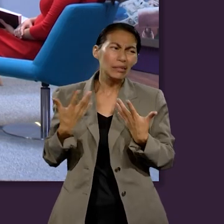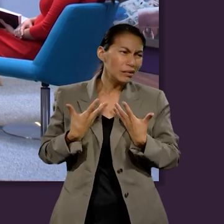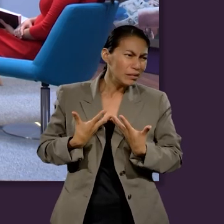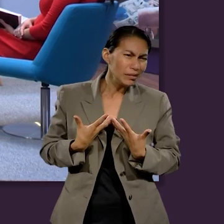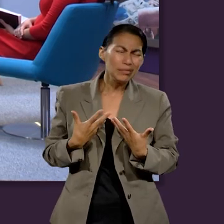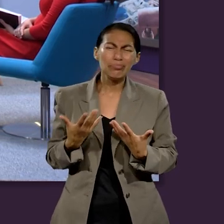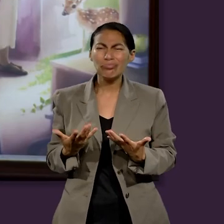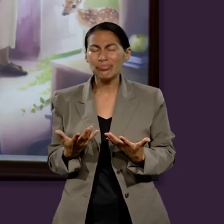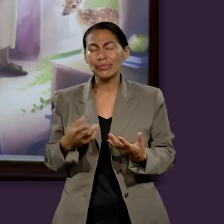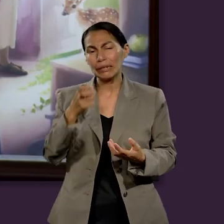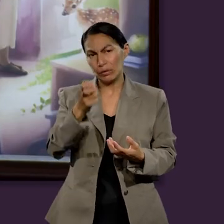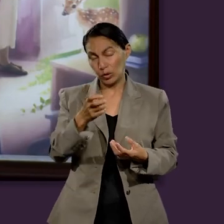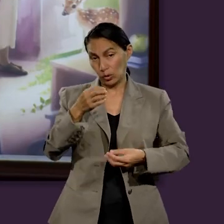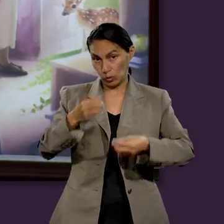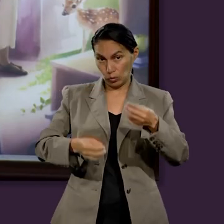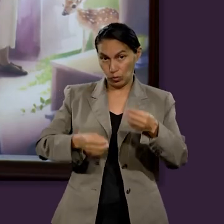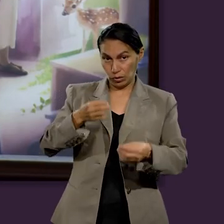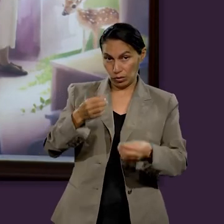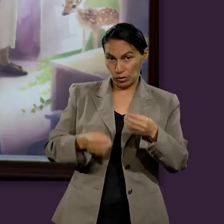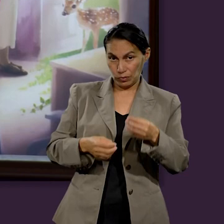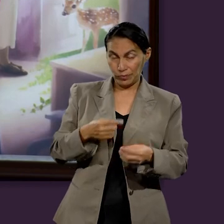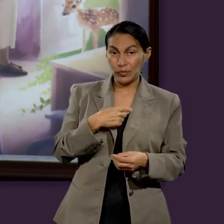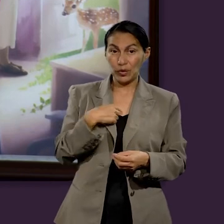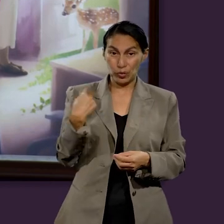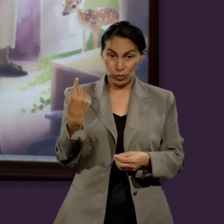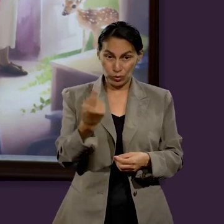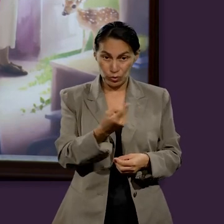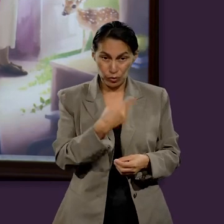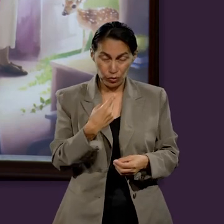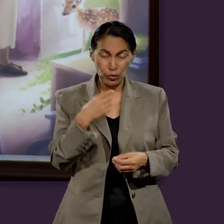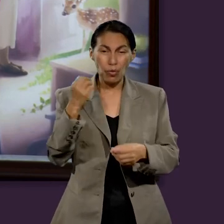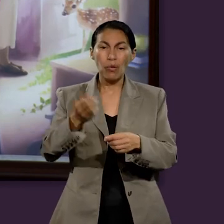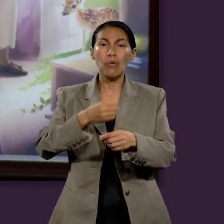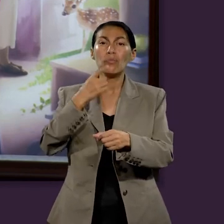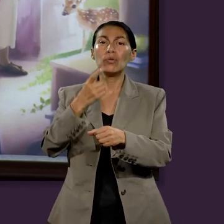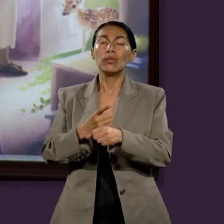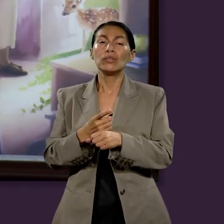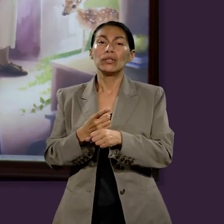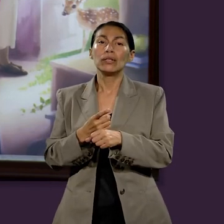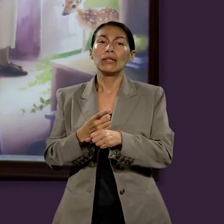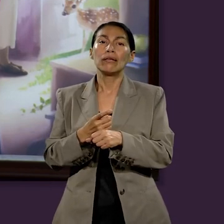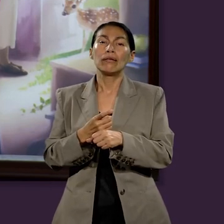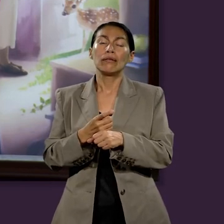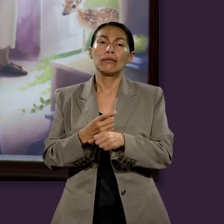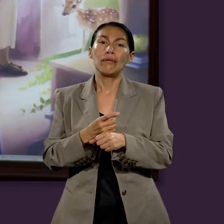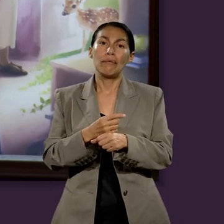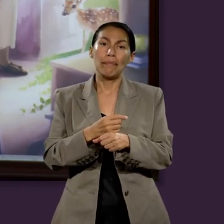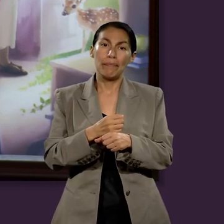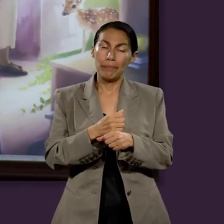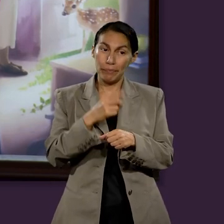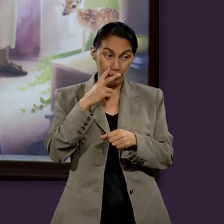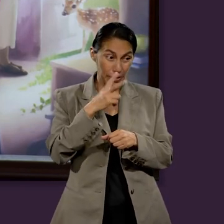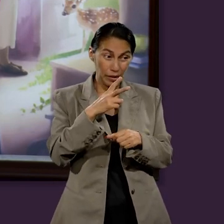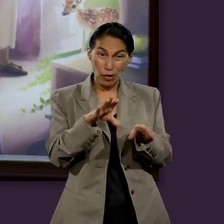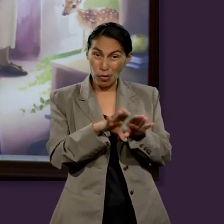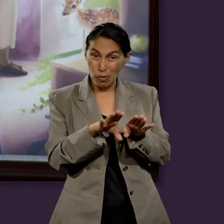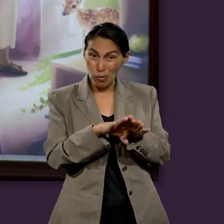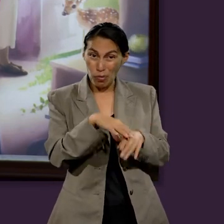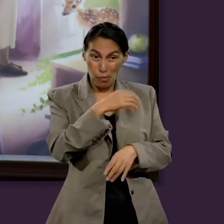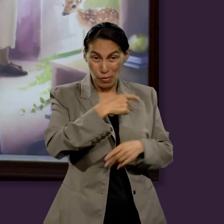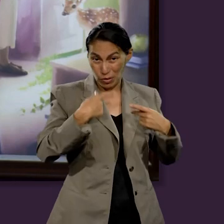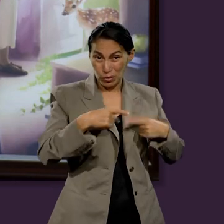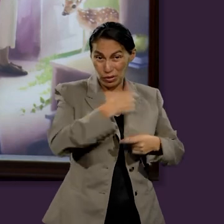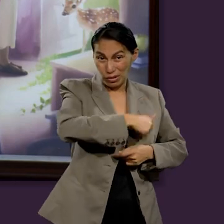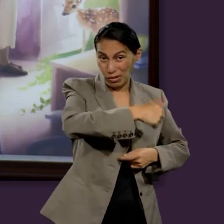allá. Entonces, en ese juicio nosotros prácticamente vamos a tener la oportunidad de ver los momentos